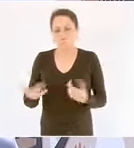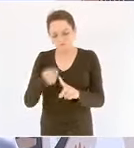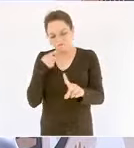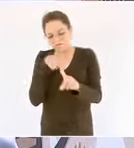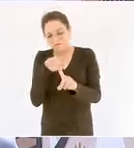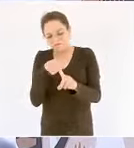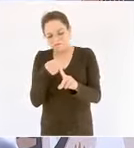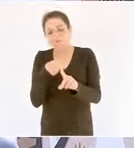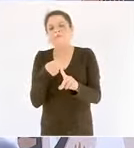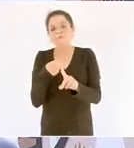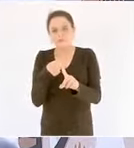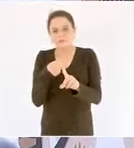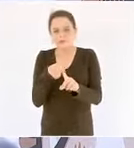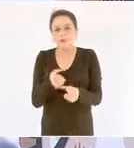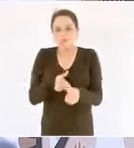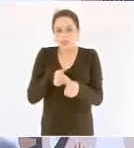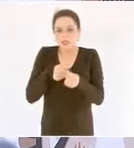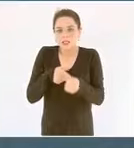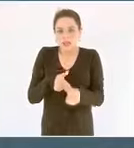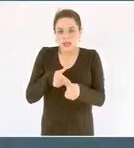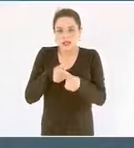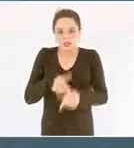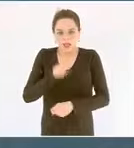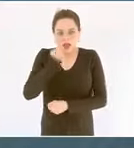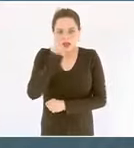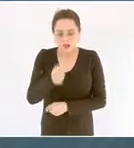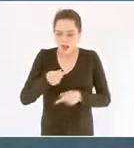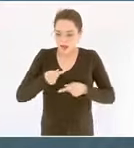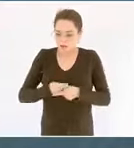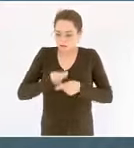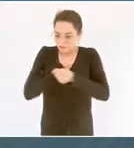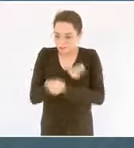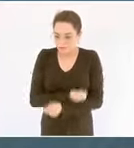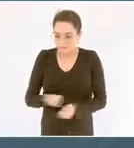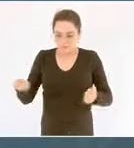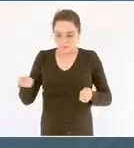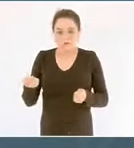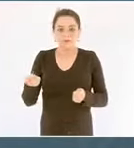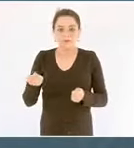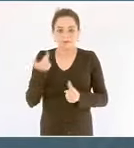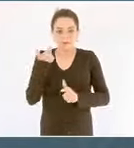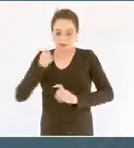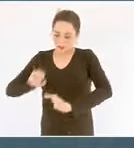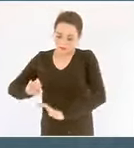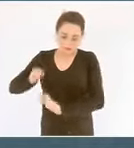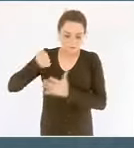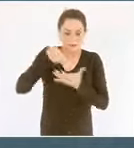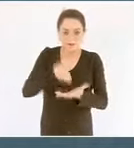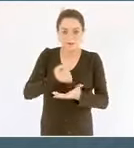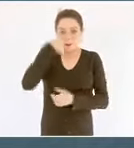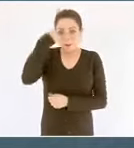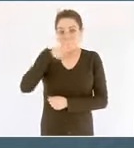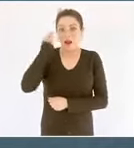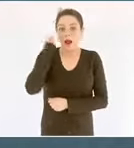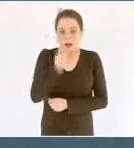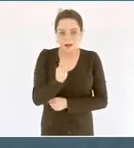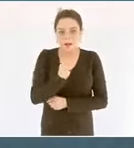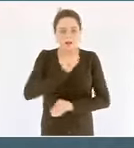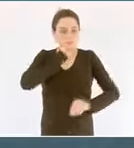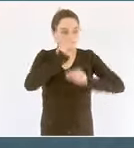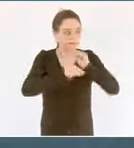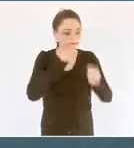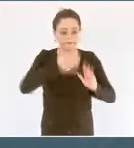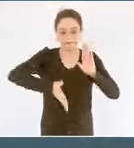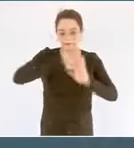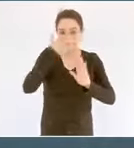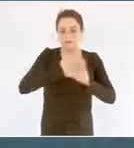continuará destinando recursos para la modernización de las seis refinerías existentes